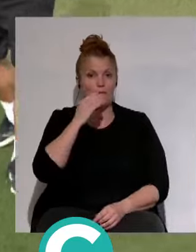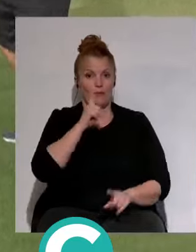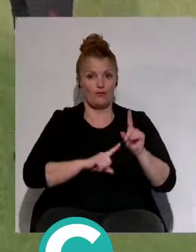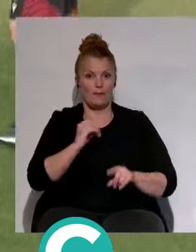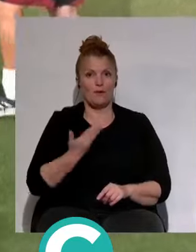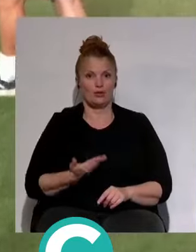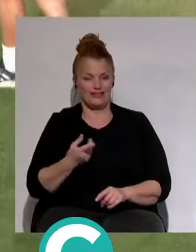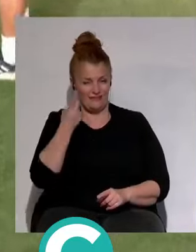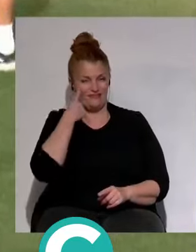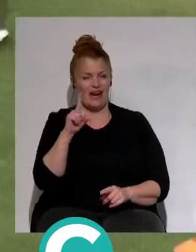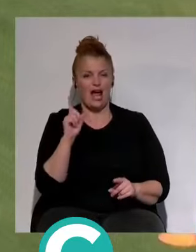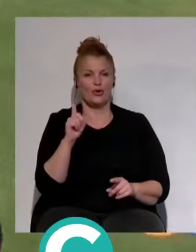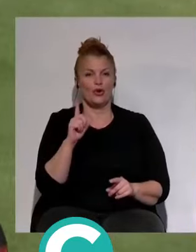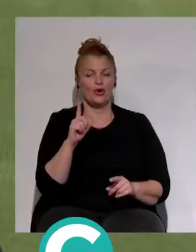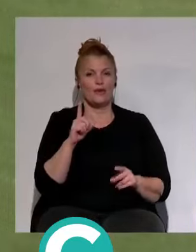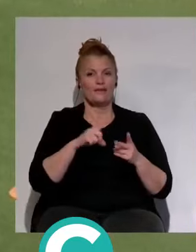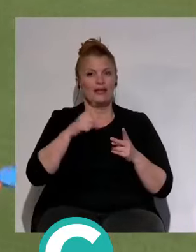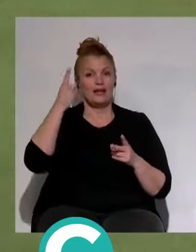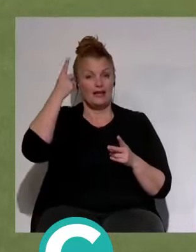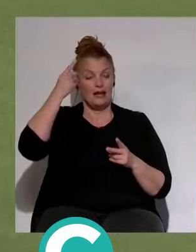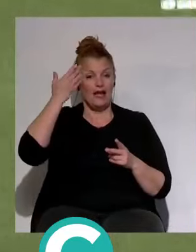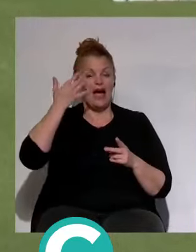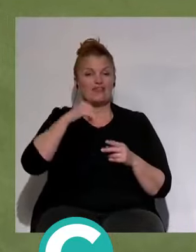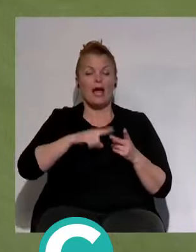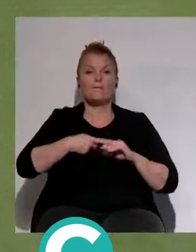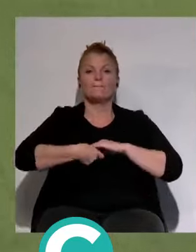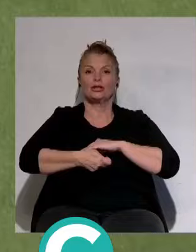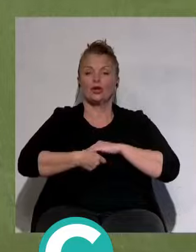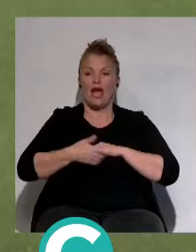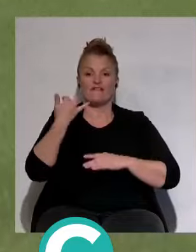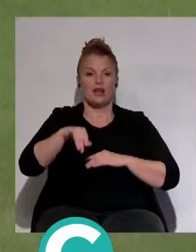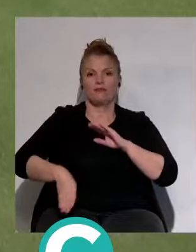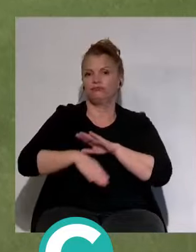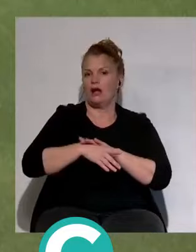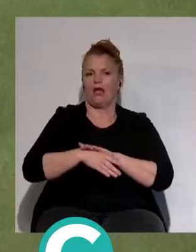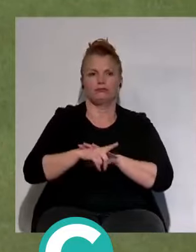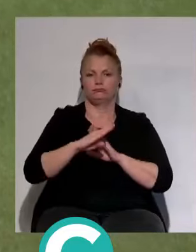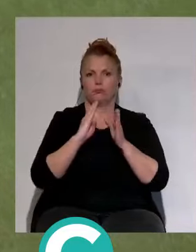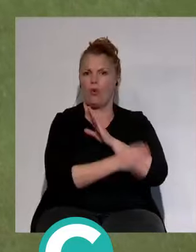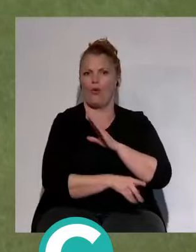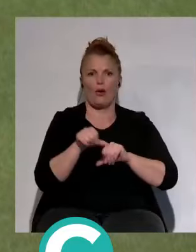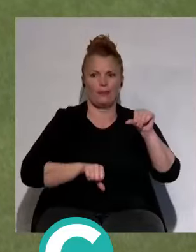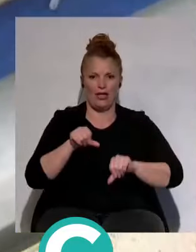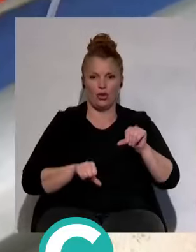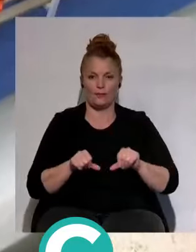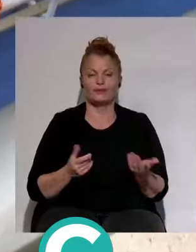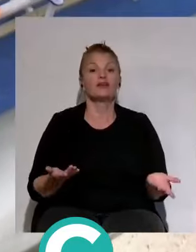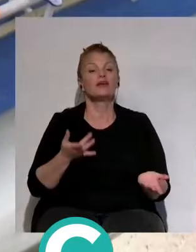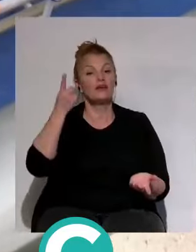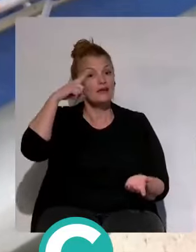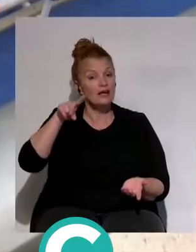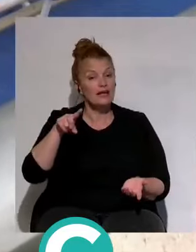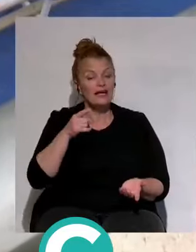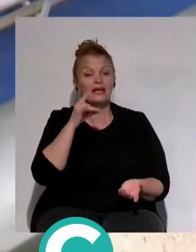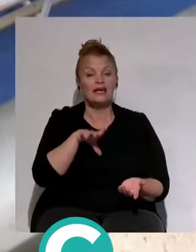más, fíjalo si será de importante que terminó en Vitoria y se fue a operarse del tirón. Bueno, ¿eso quién lo tiene que saber? Los